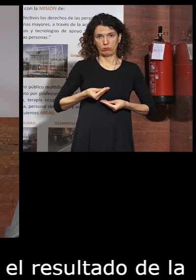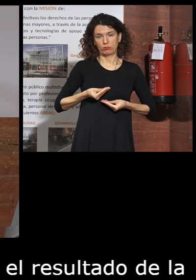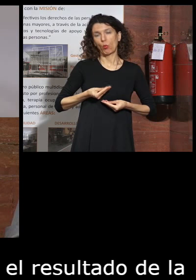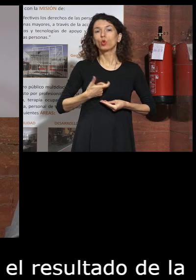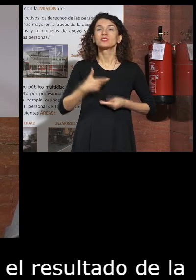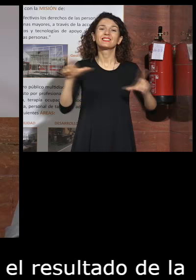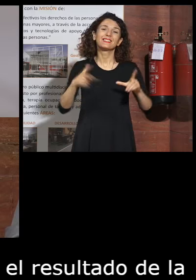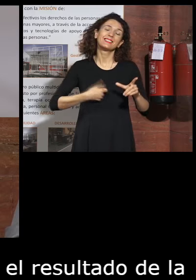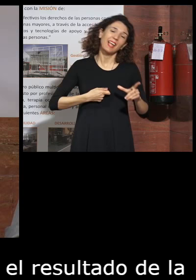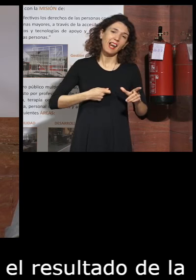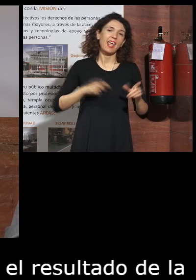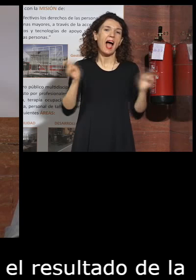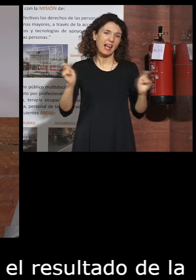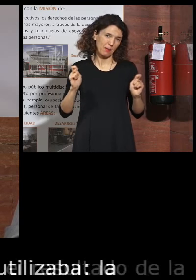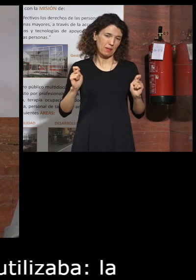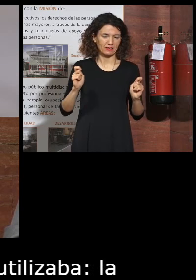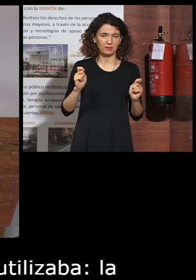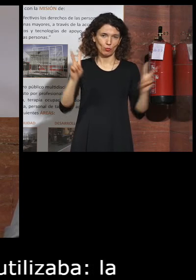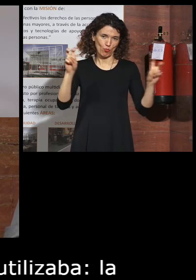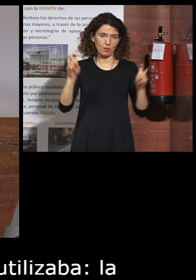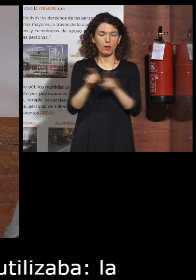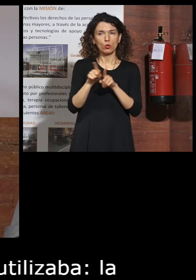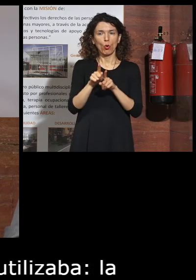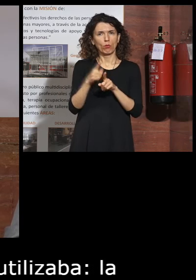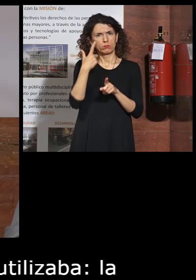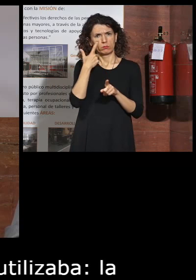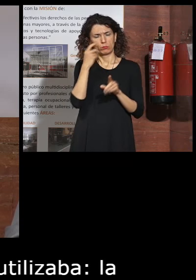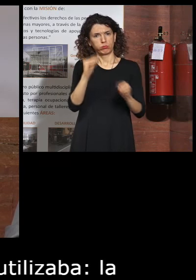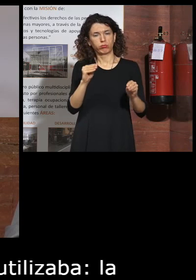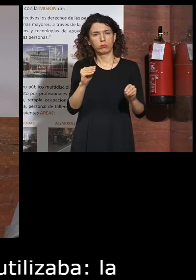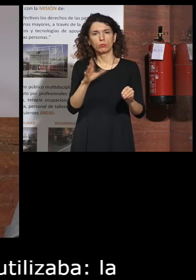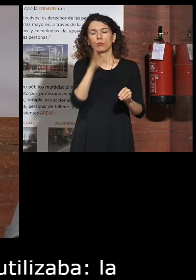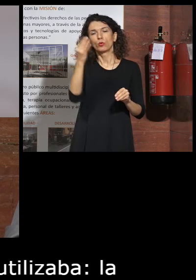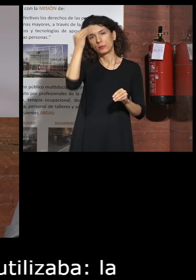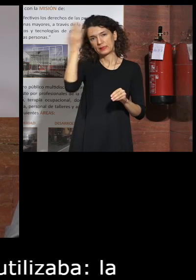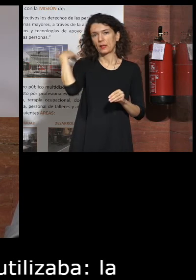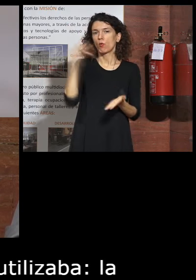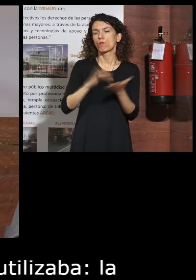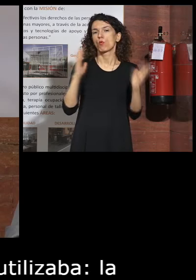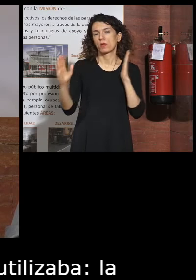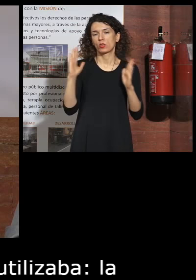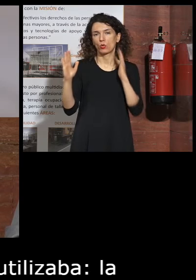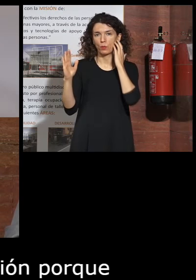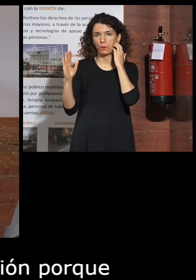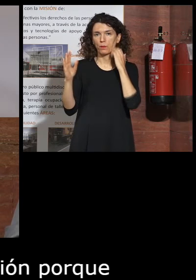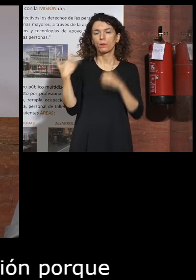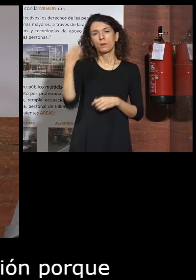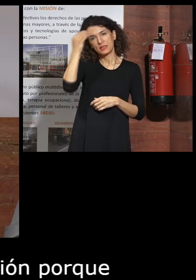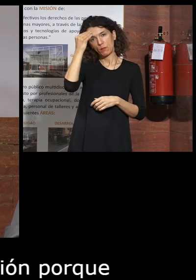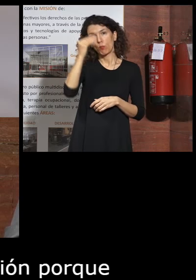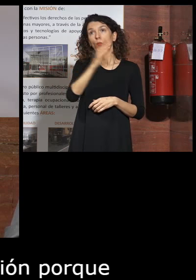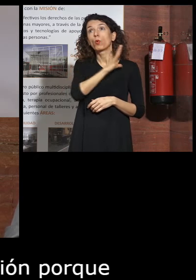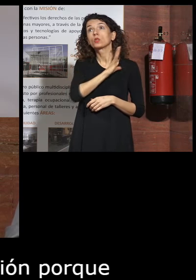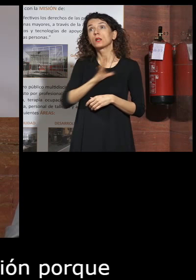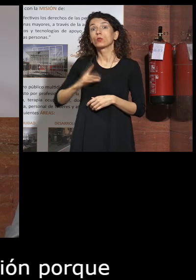y me llamó mucho la atención porque nosotros la pensamos en aquel momento que era por si a